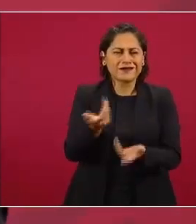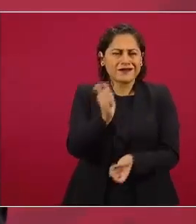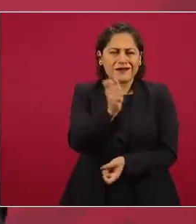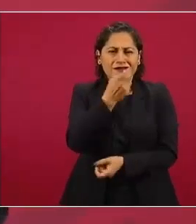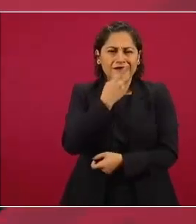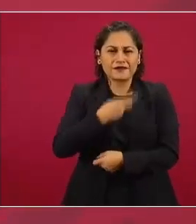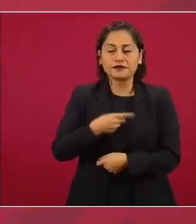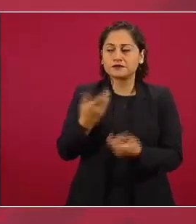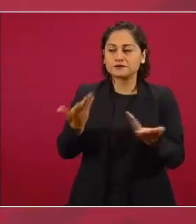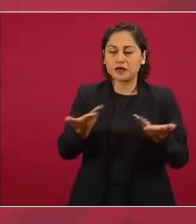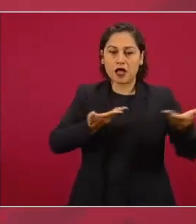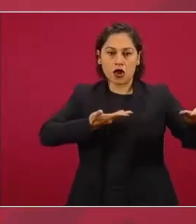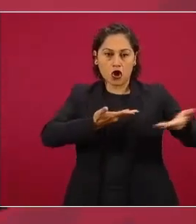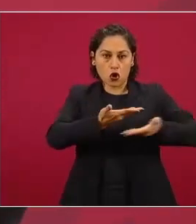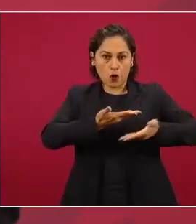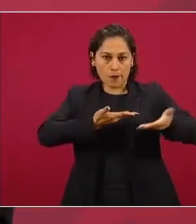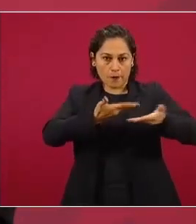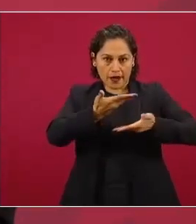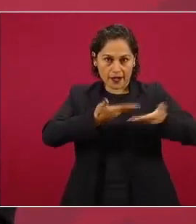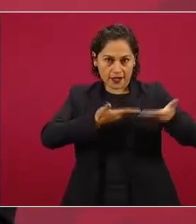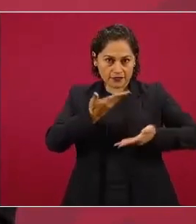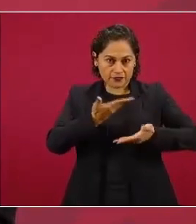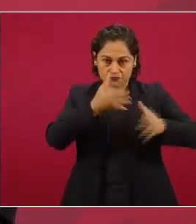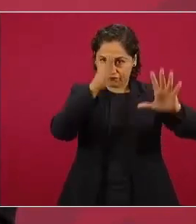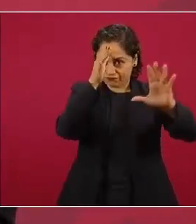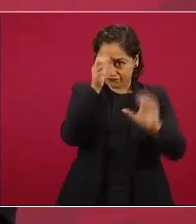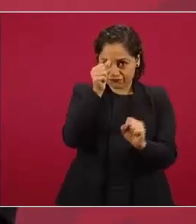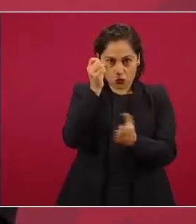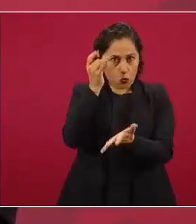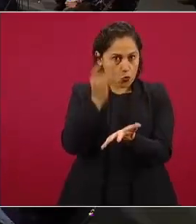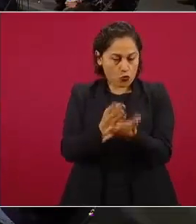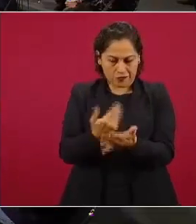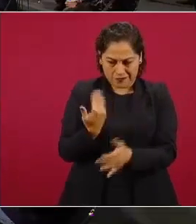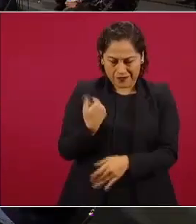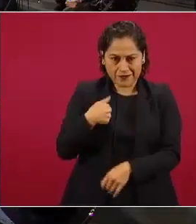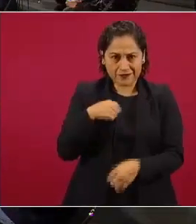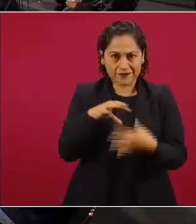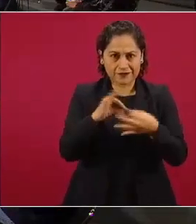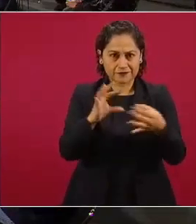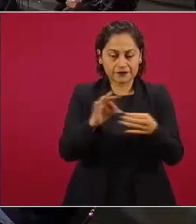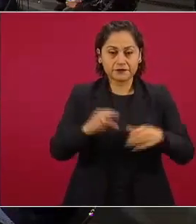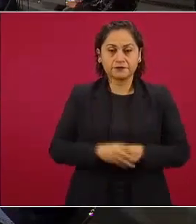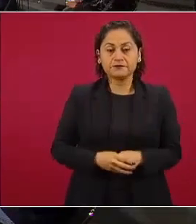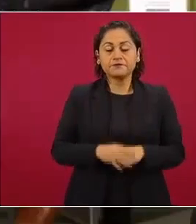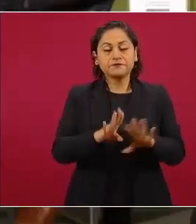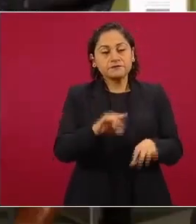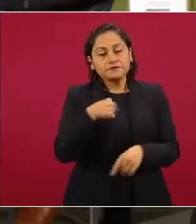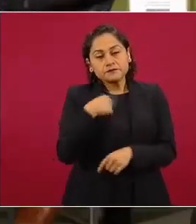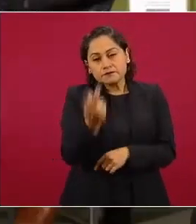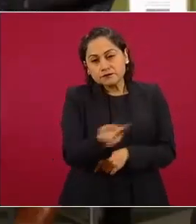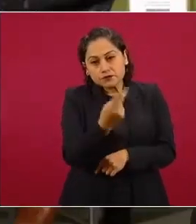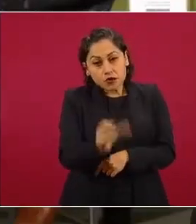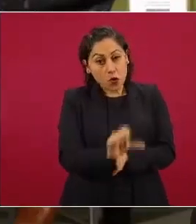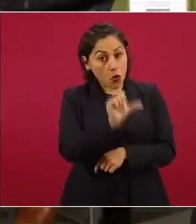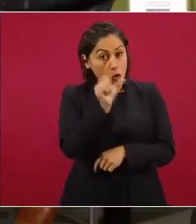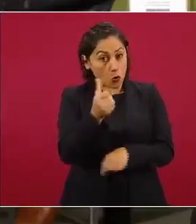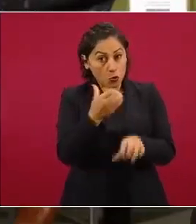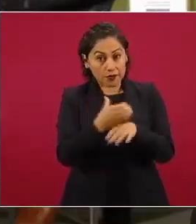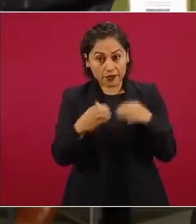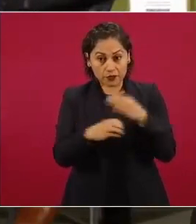lo que acabo de externar en este momento ¿no hubo algún otro elemento adicional?